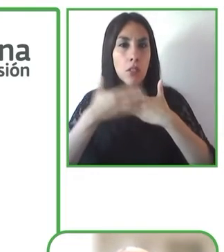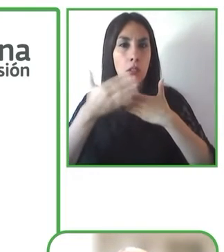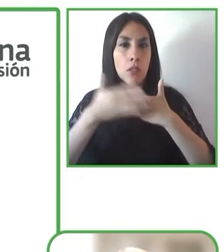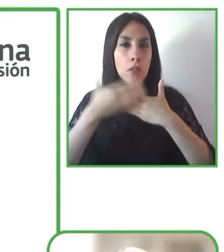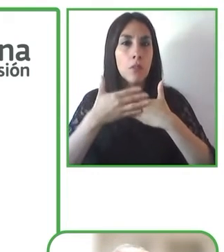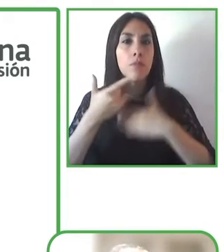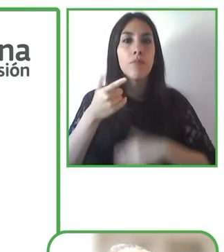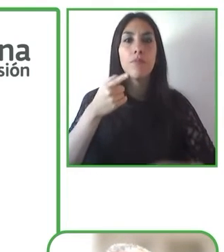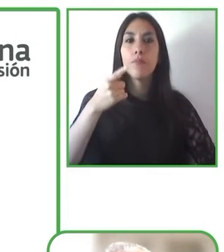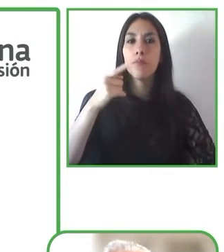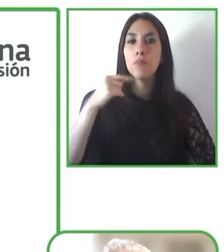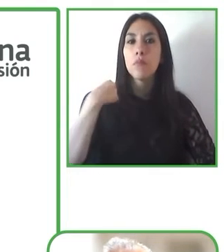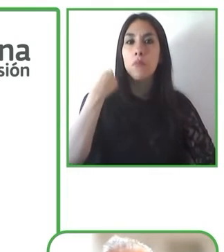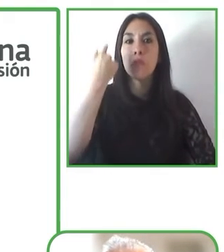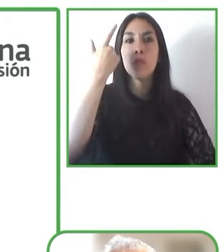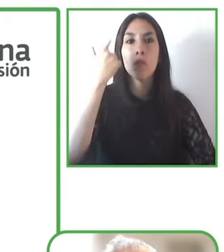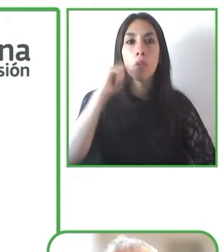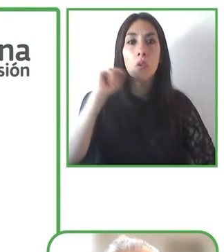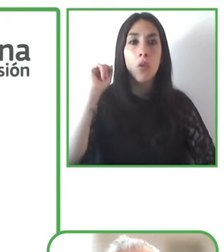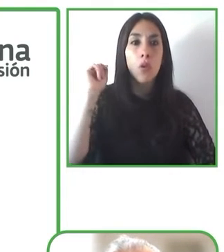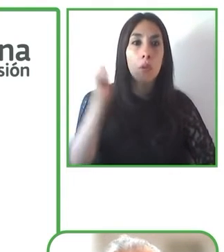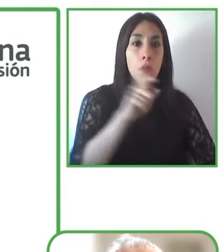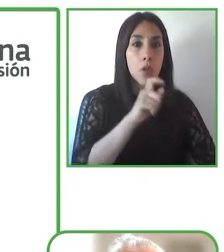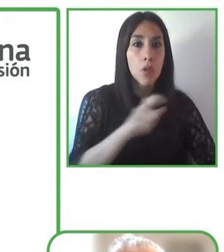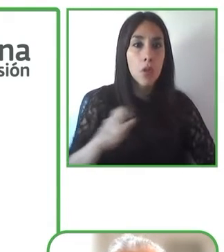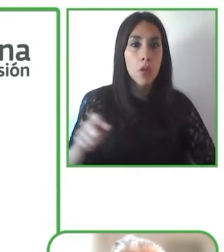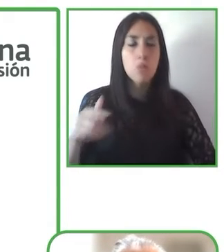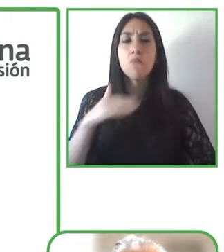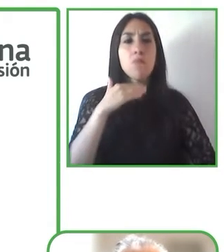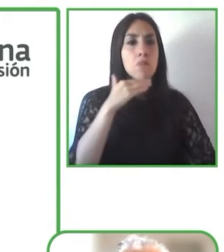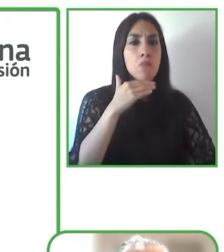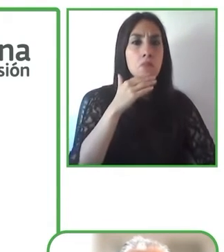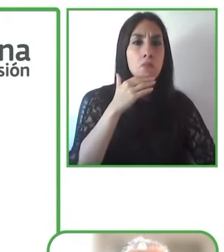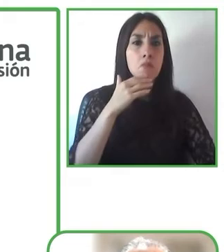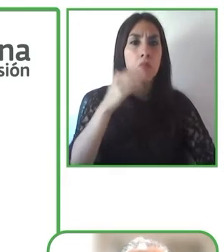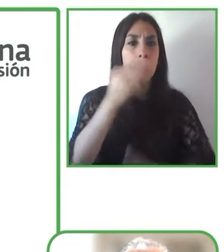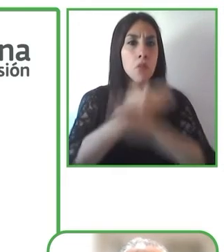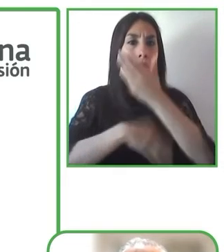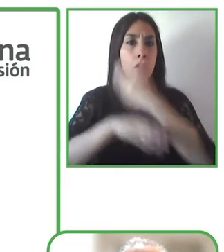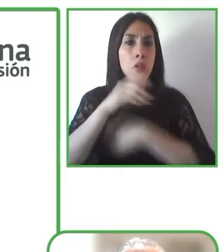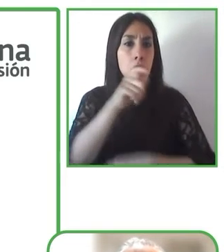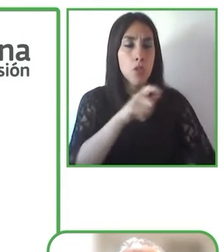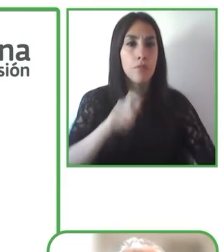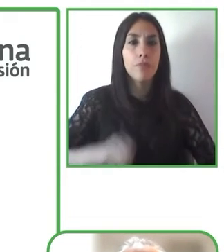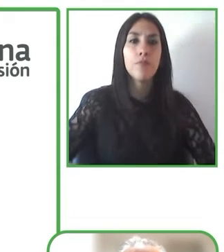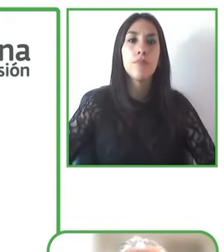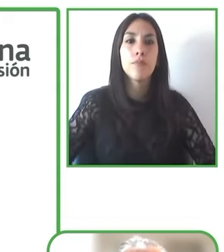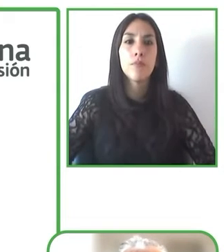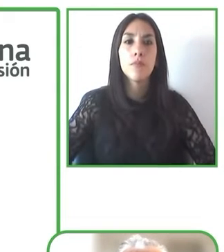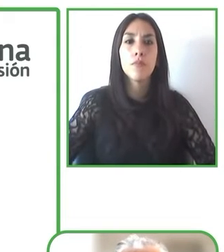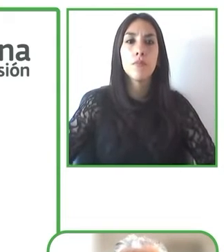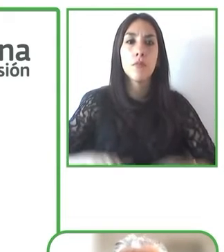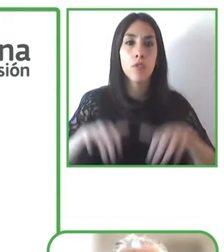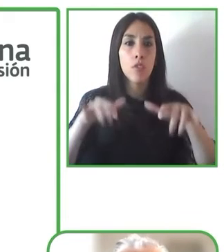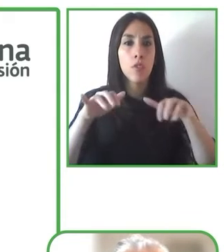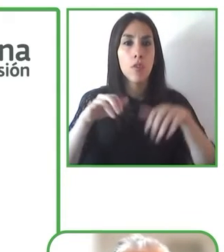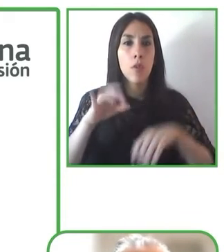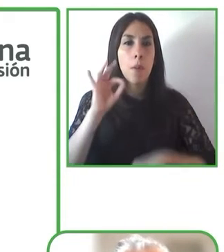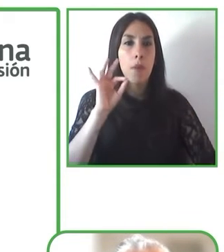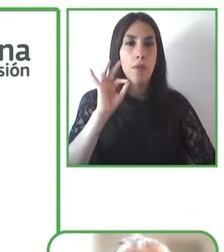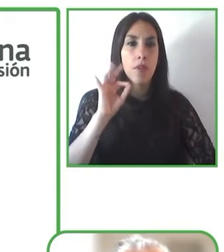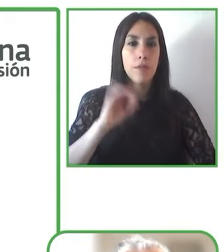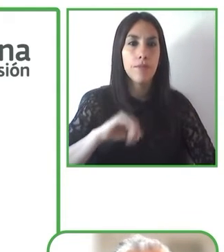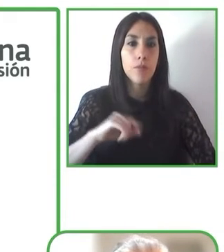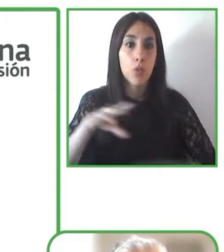independientemente de la discapacidad que tengan. Plena Inclusión España trabaja con personas con